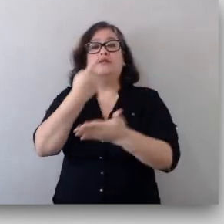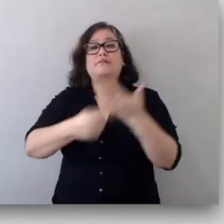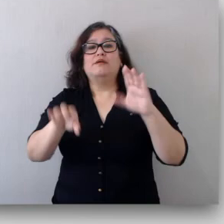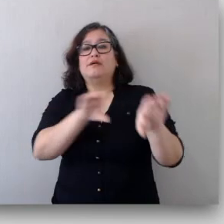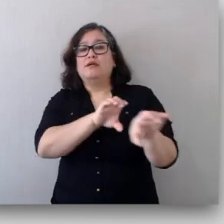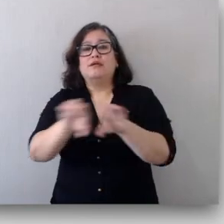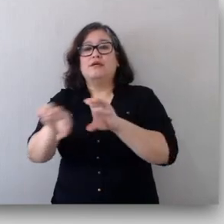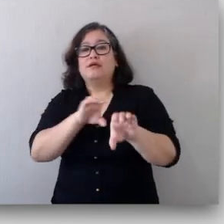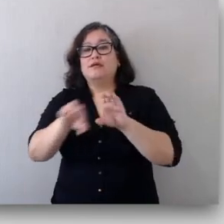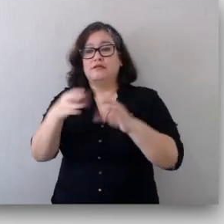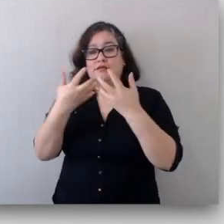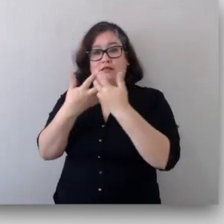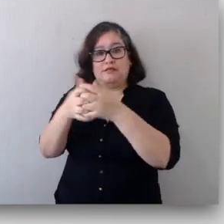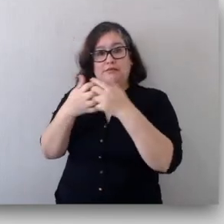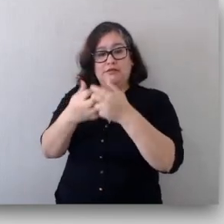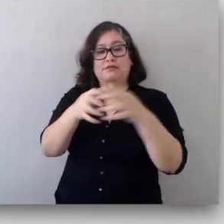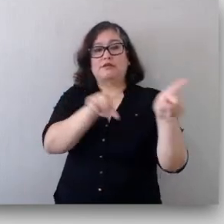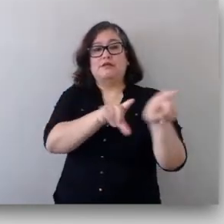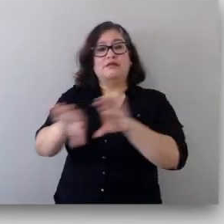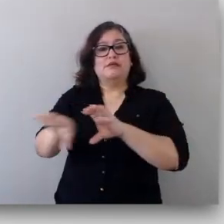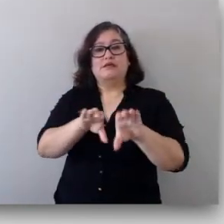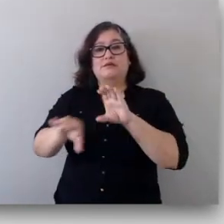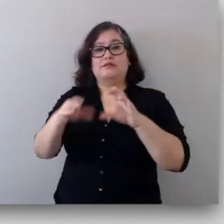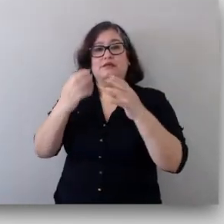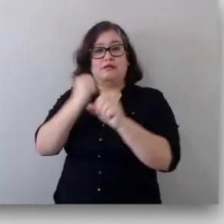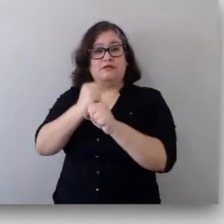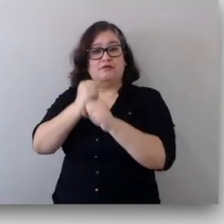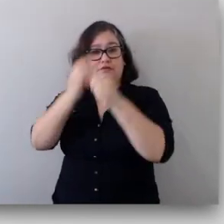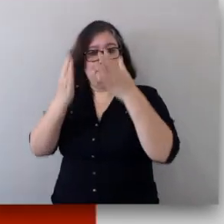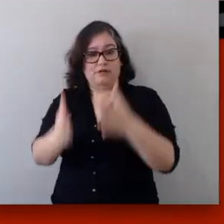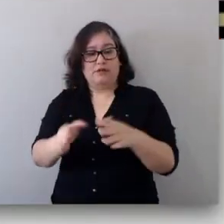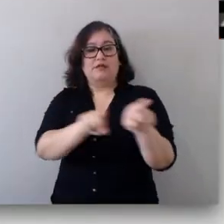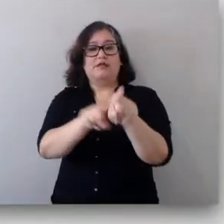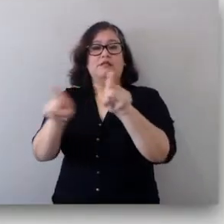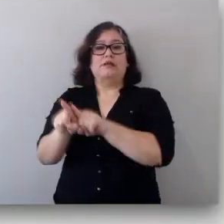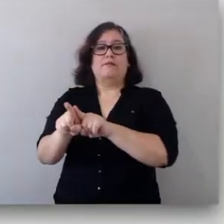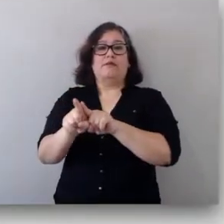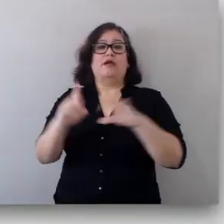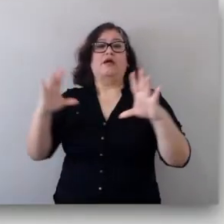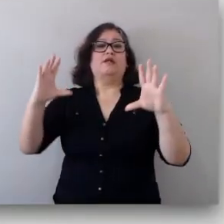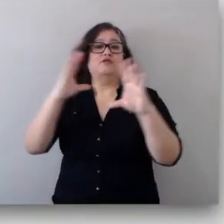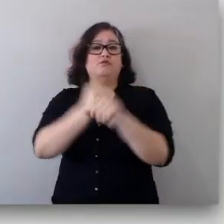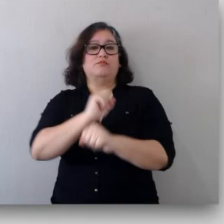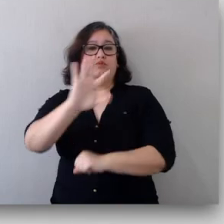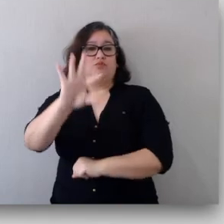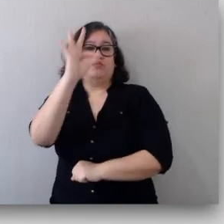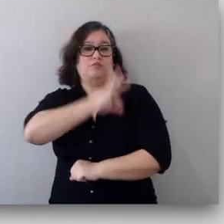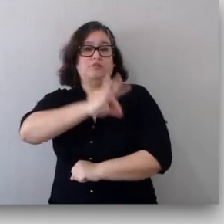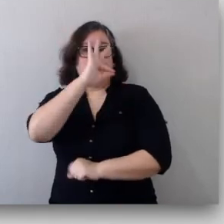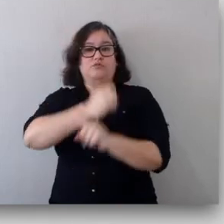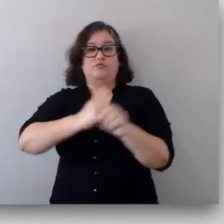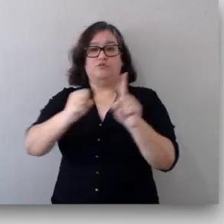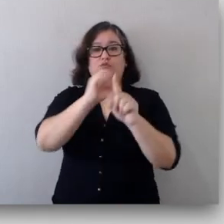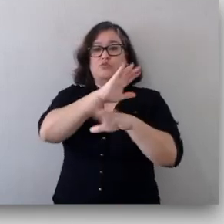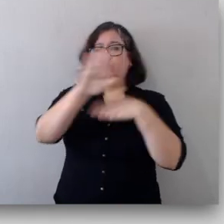Consultas al Trabajador y Empleador y Liquidación de Beneficios Sociales. Te ayudaremos a absorber tus dudas y consultas